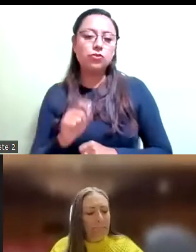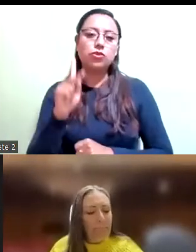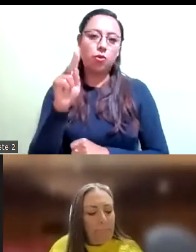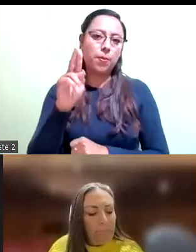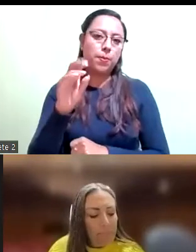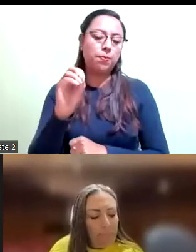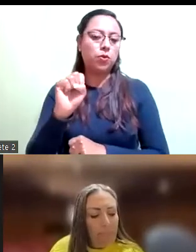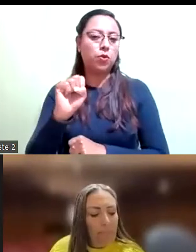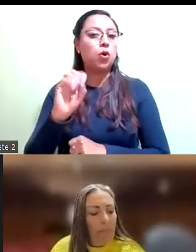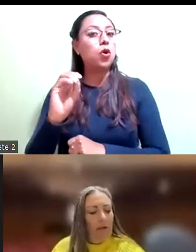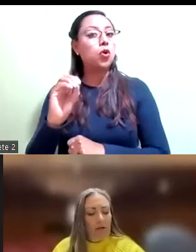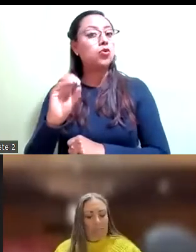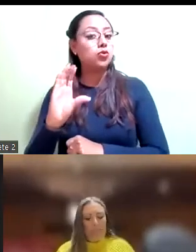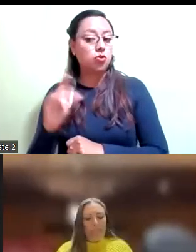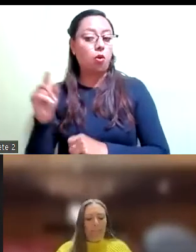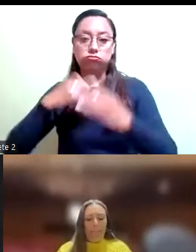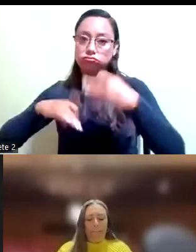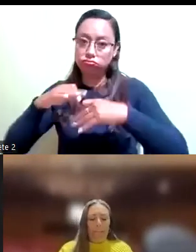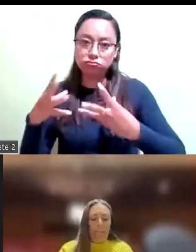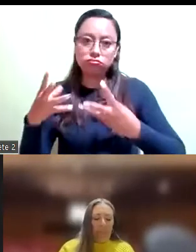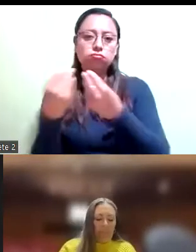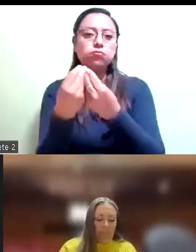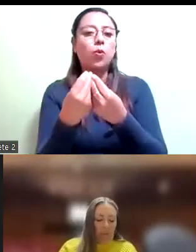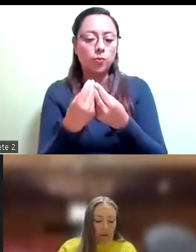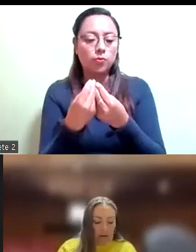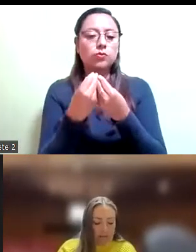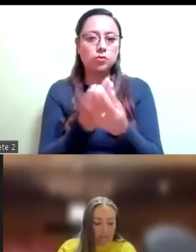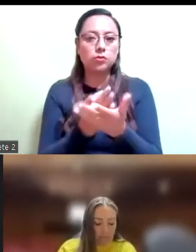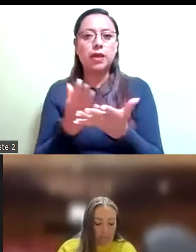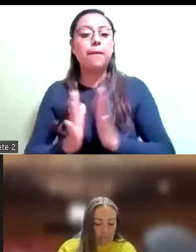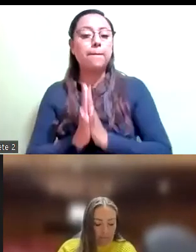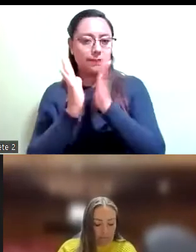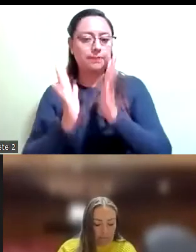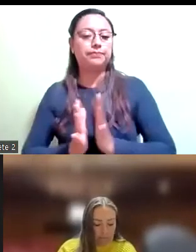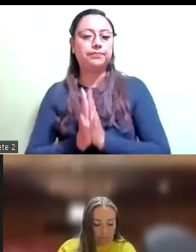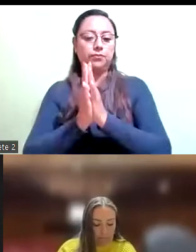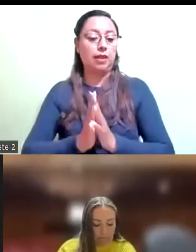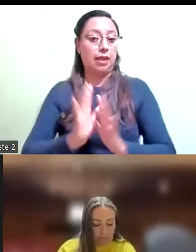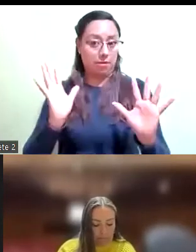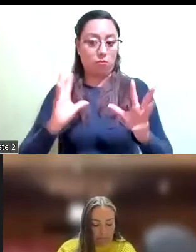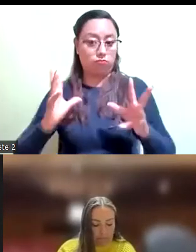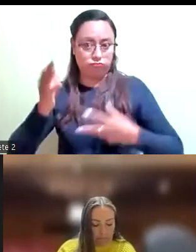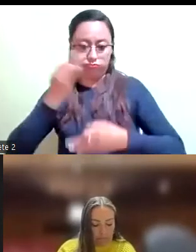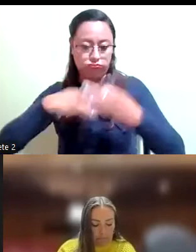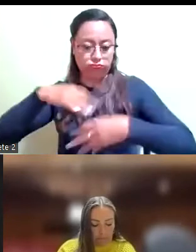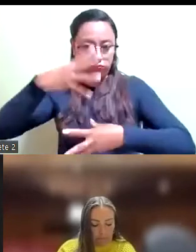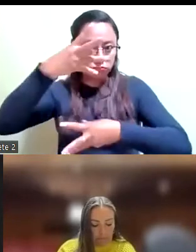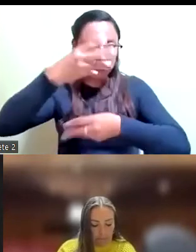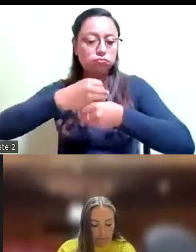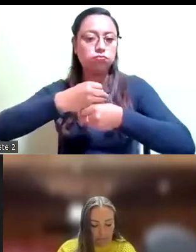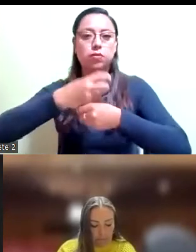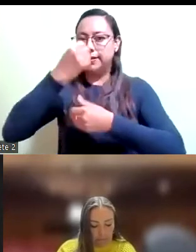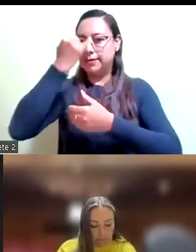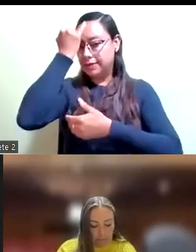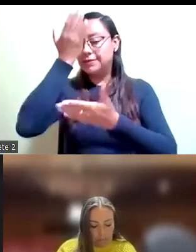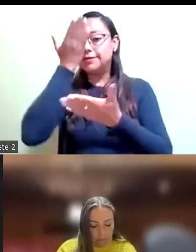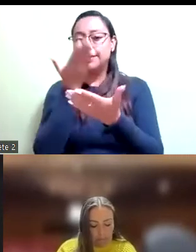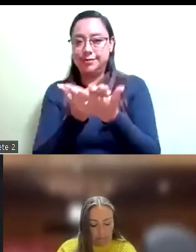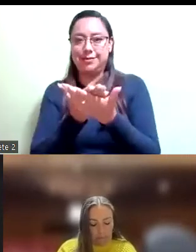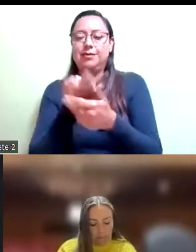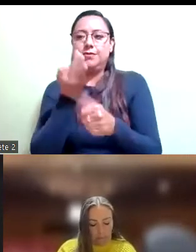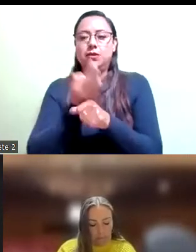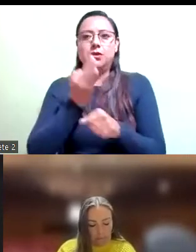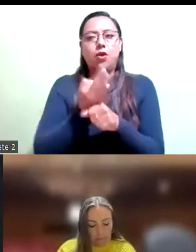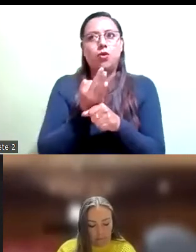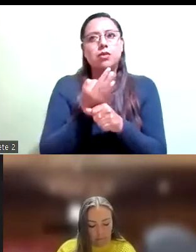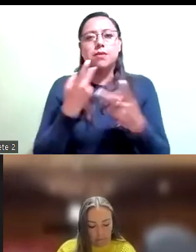tengan las anotaciones de todos estos sectores, se les hará llegar esta iniciativa que ha causado mucha